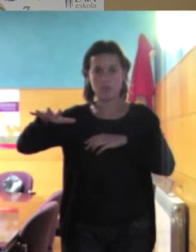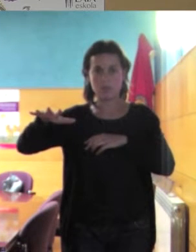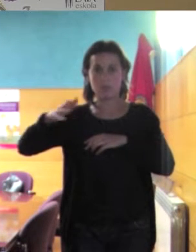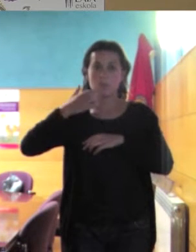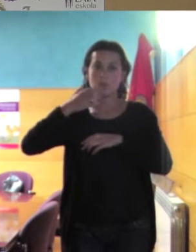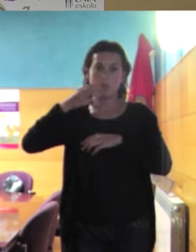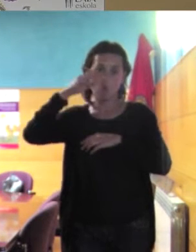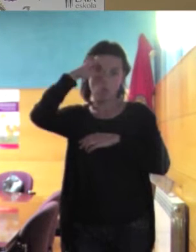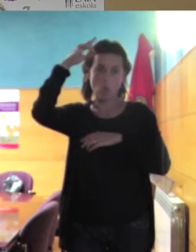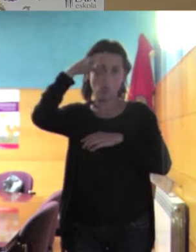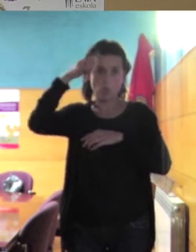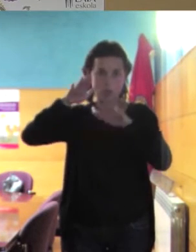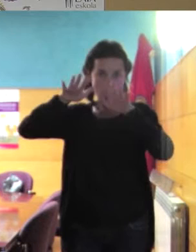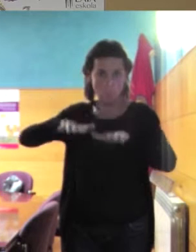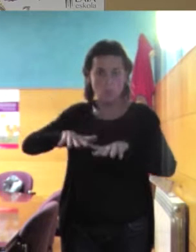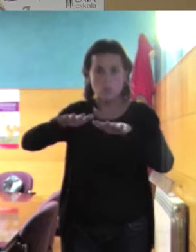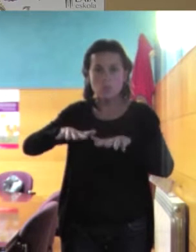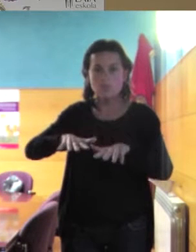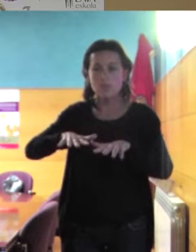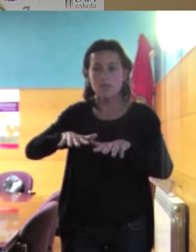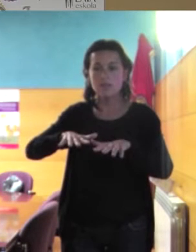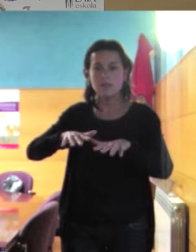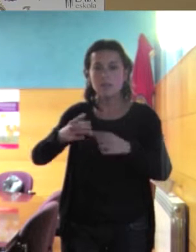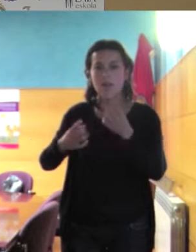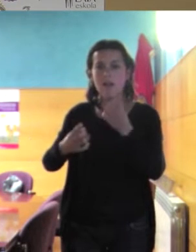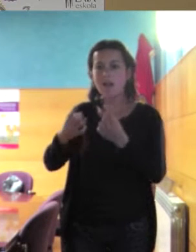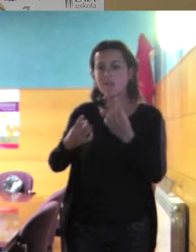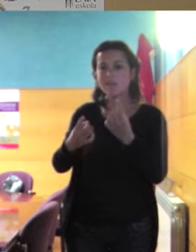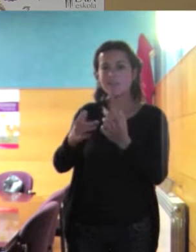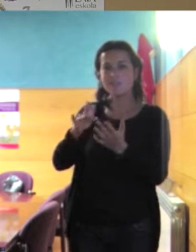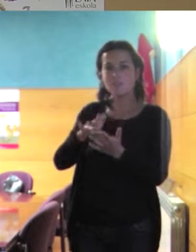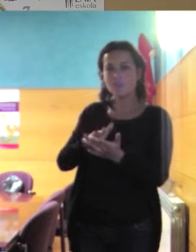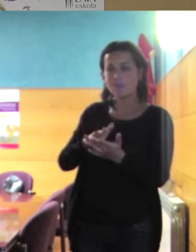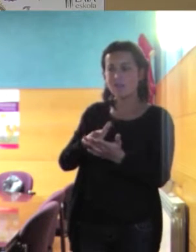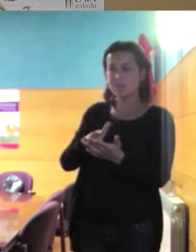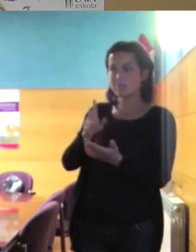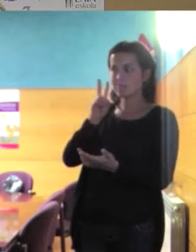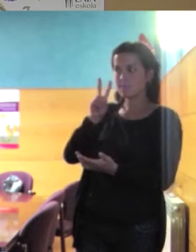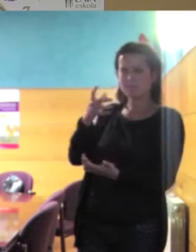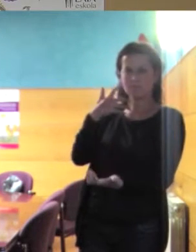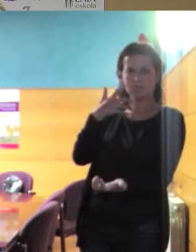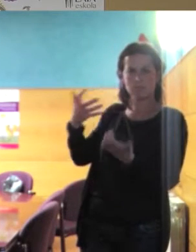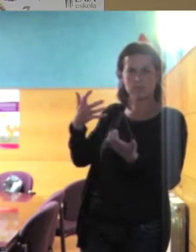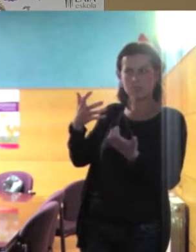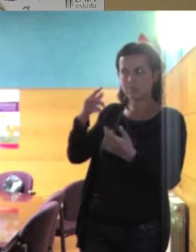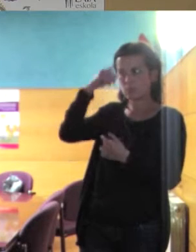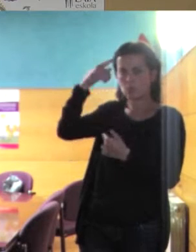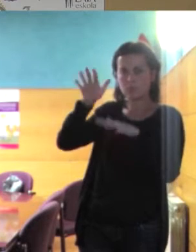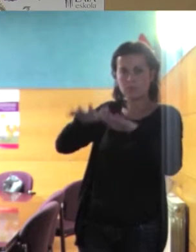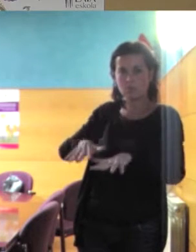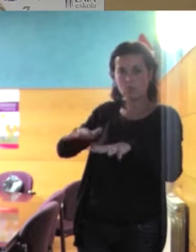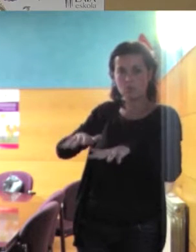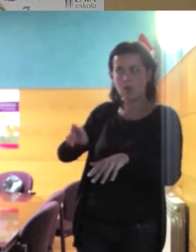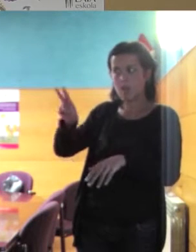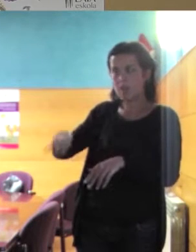musulmana, a veces lo que tenemos es esto, que se les nota que son de cultura musulmana. Y entonces, pues